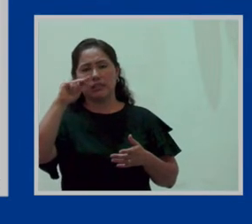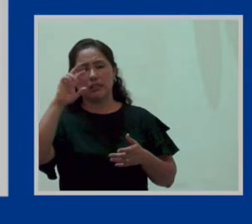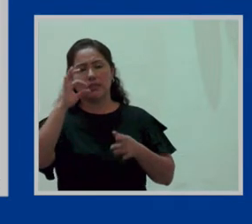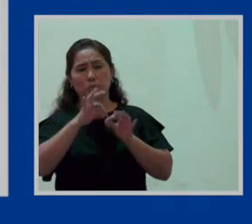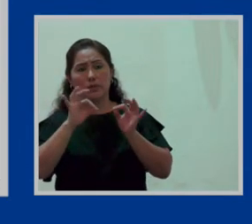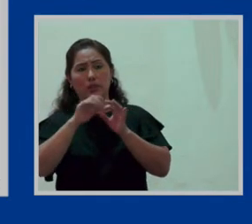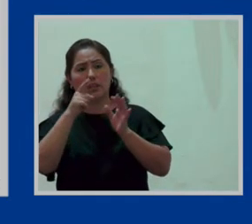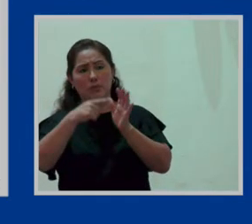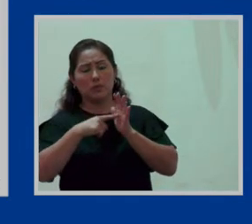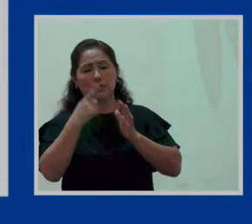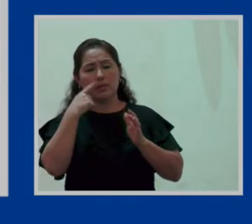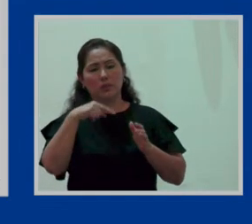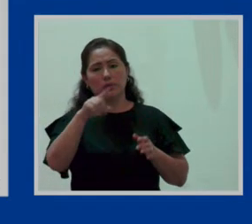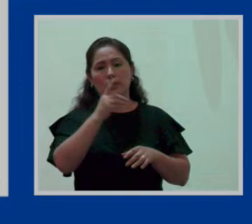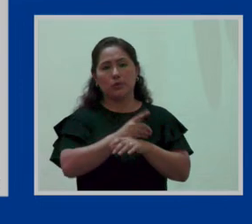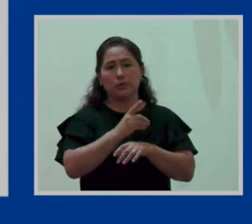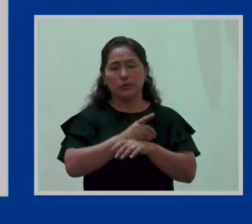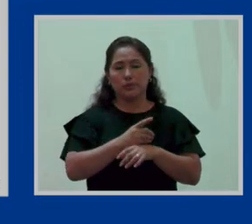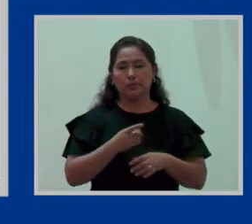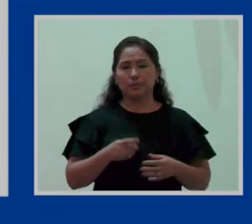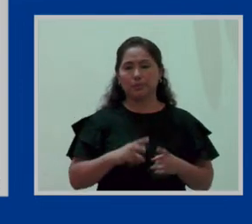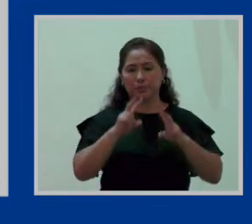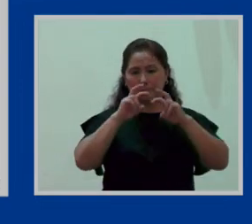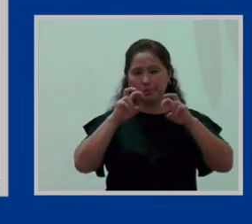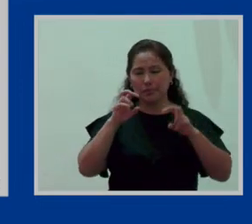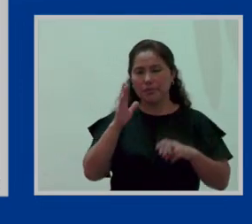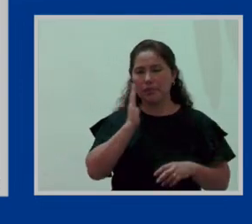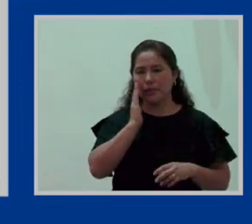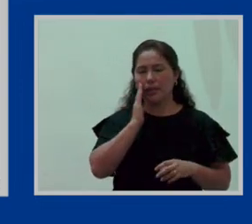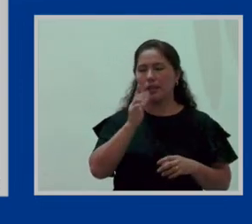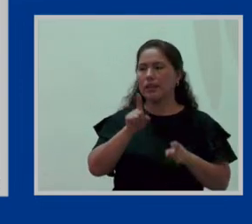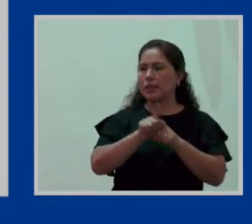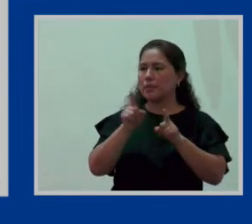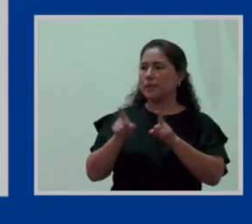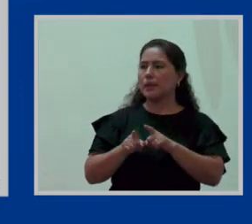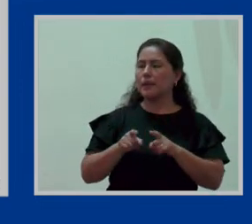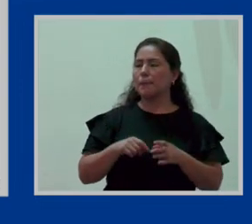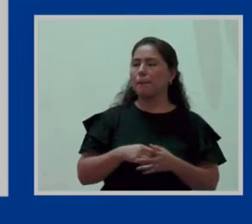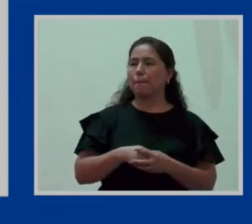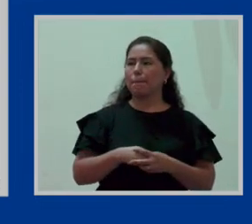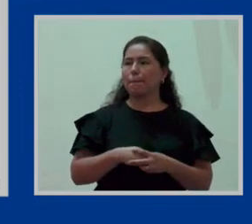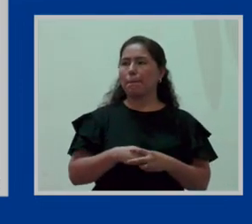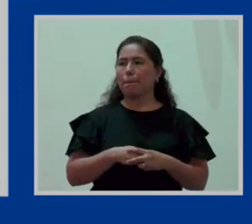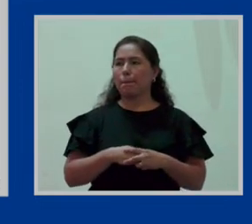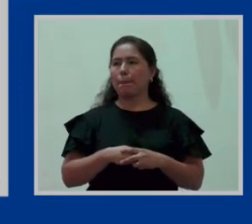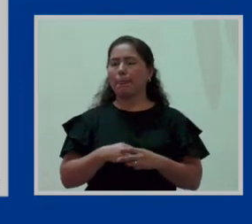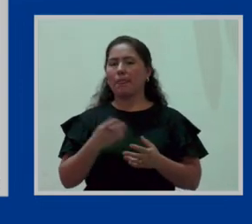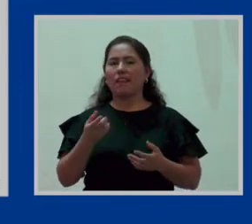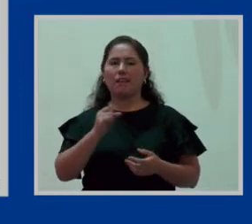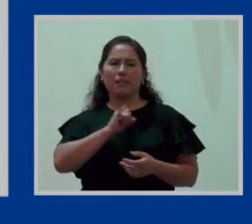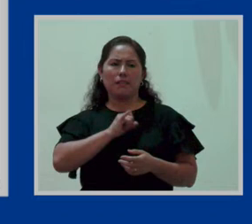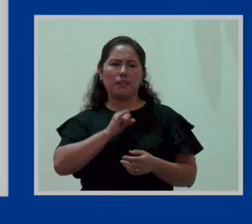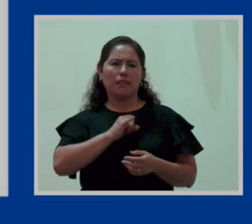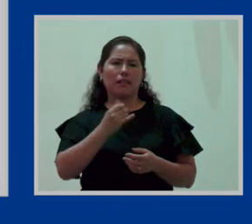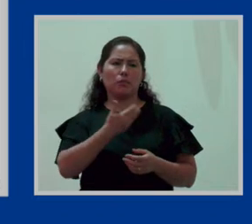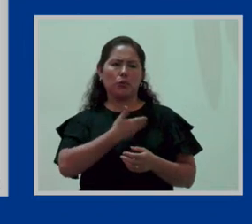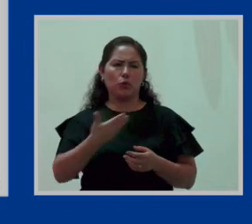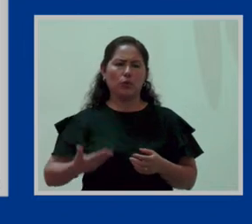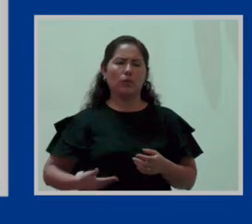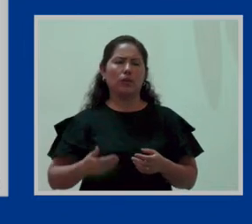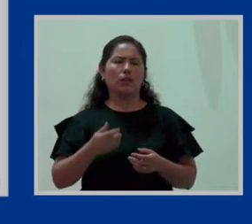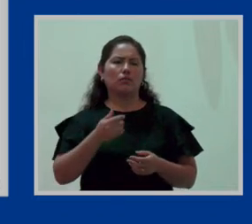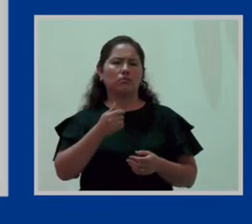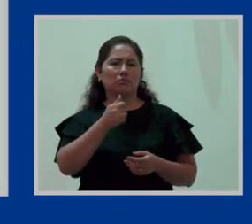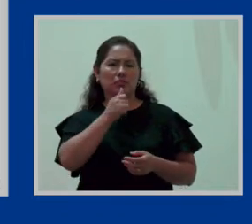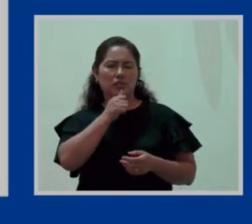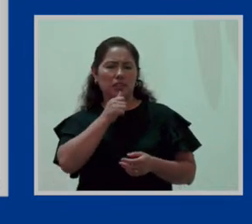licencia es a favor de toda madre trabajadora, ojo, sea de la actividad pública o sea de la actividad privada,